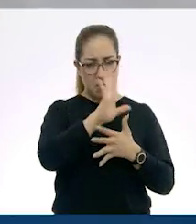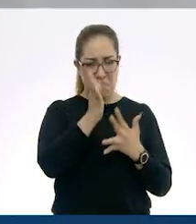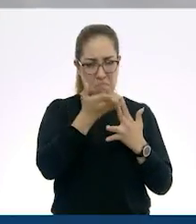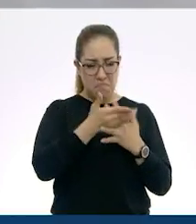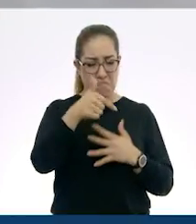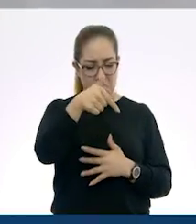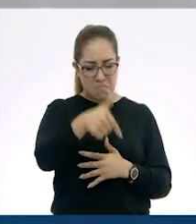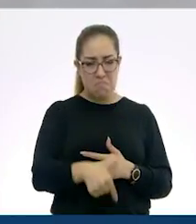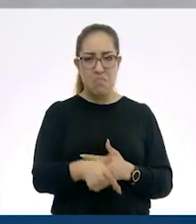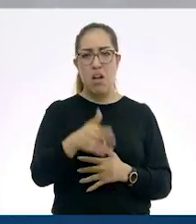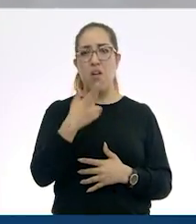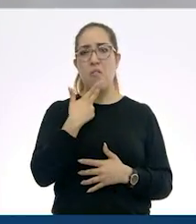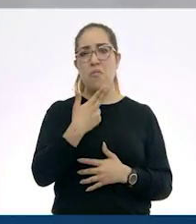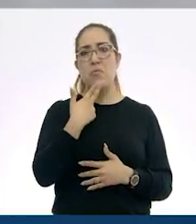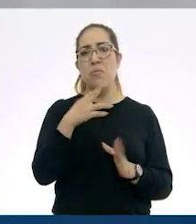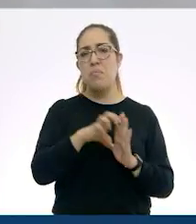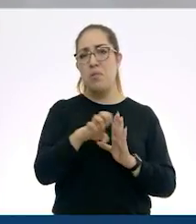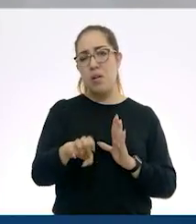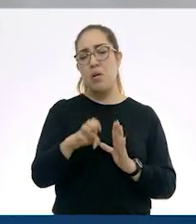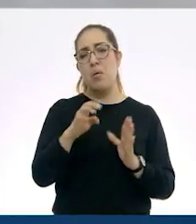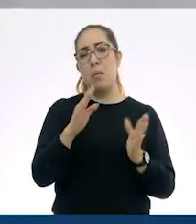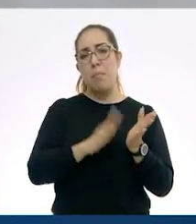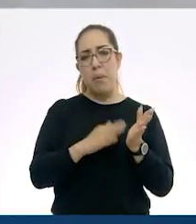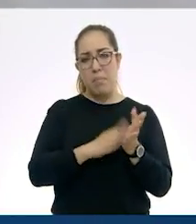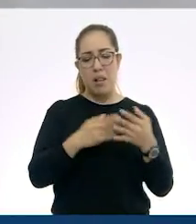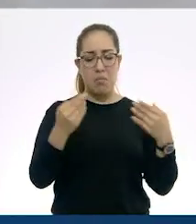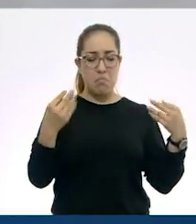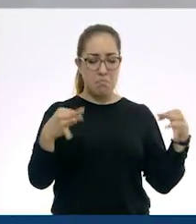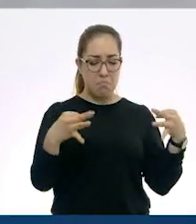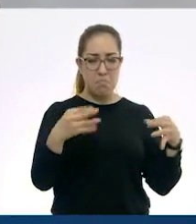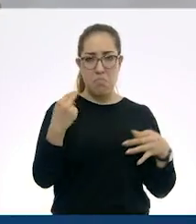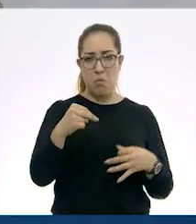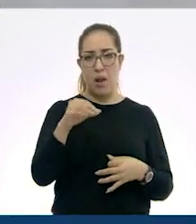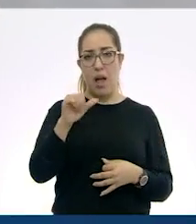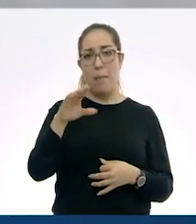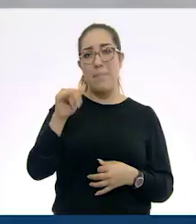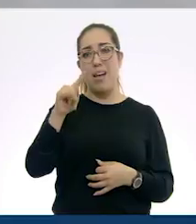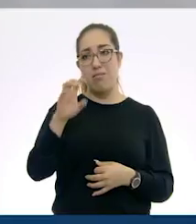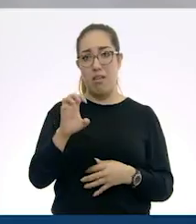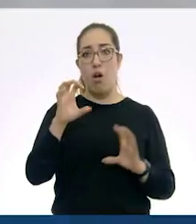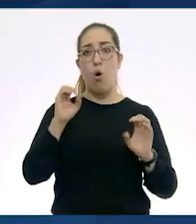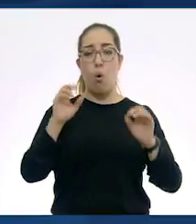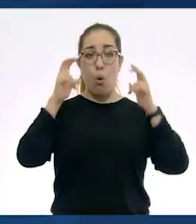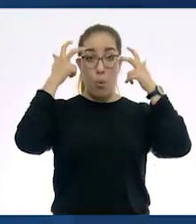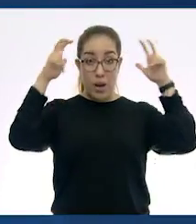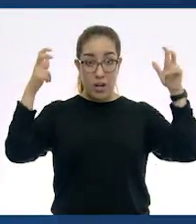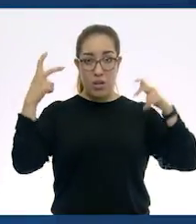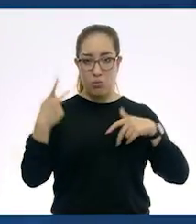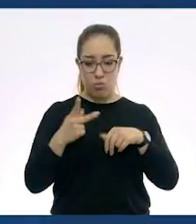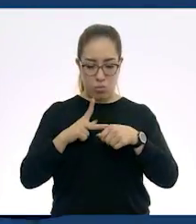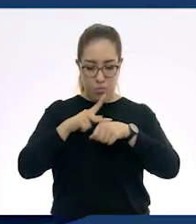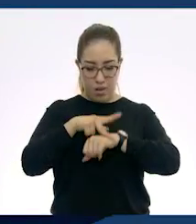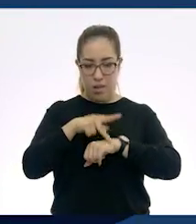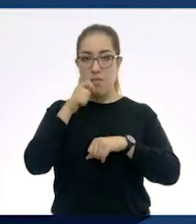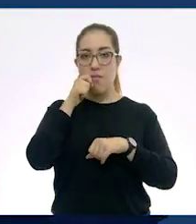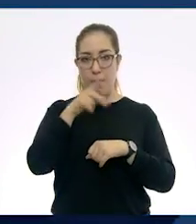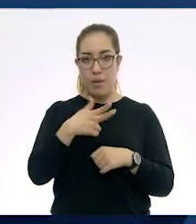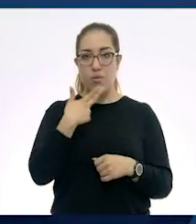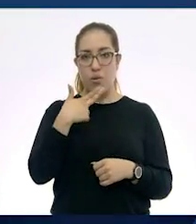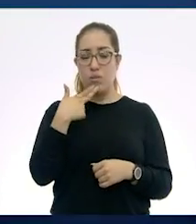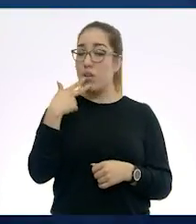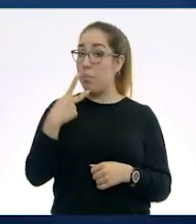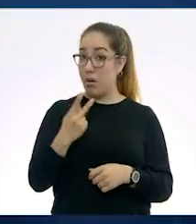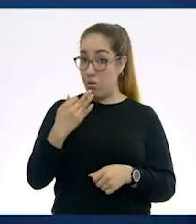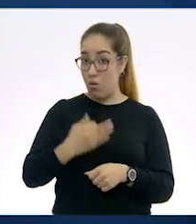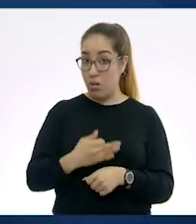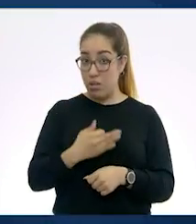poder escribir, como el papel amate, la piel de venado, por ejemplo. Pero el papel tal cual lo conocemos